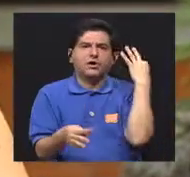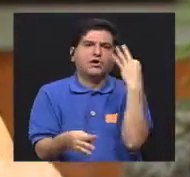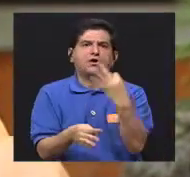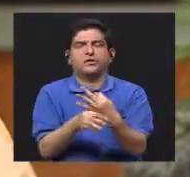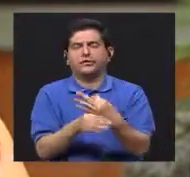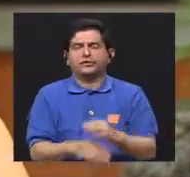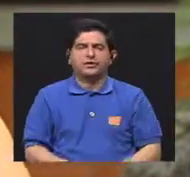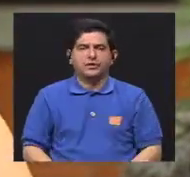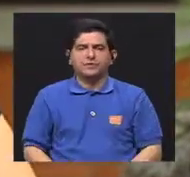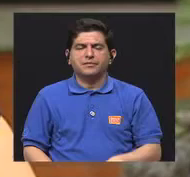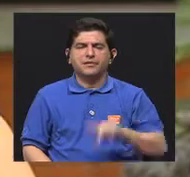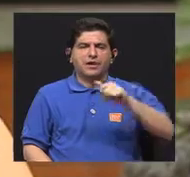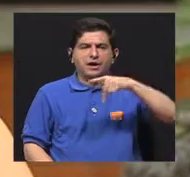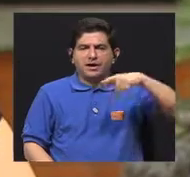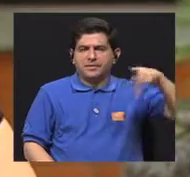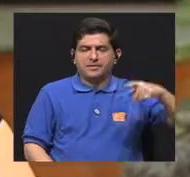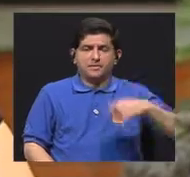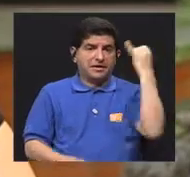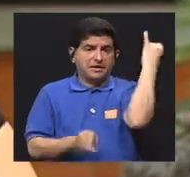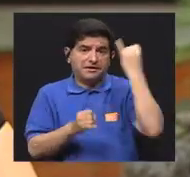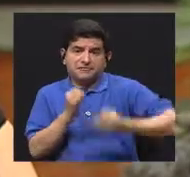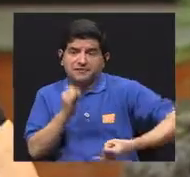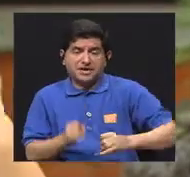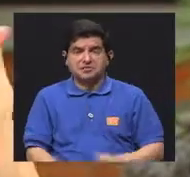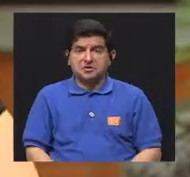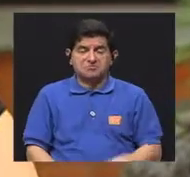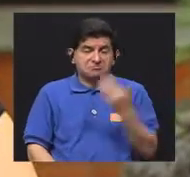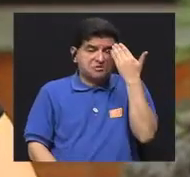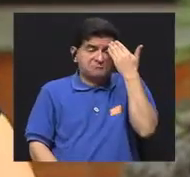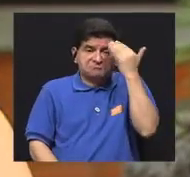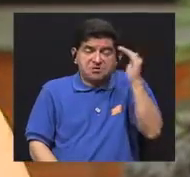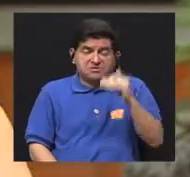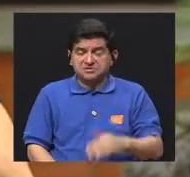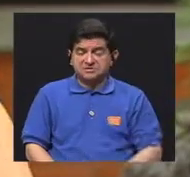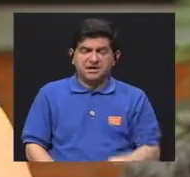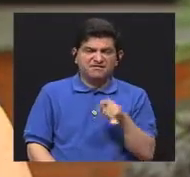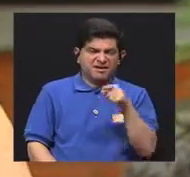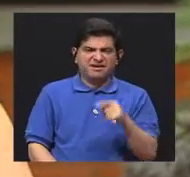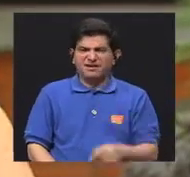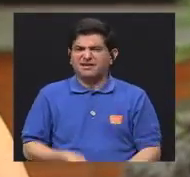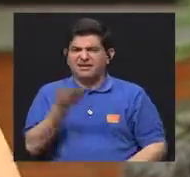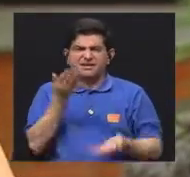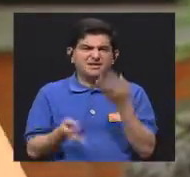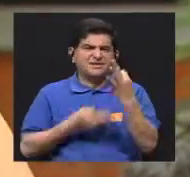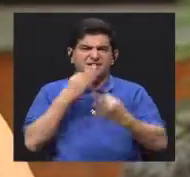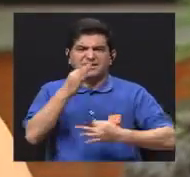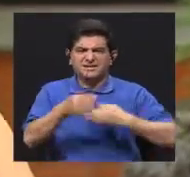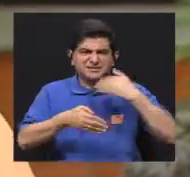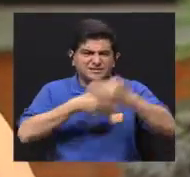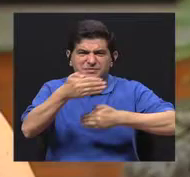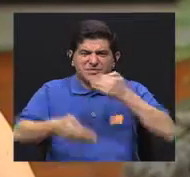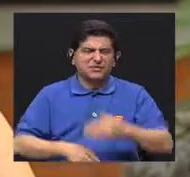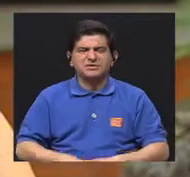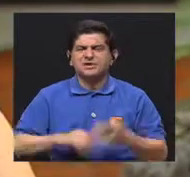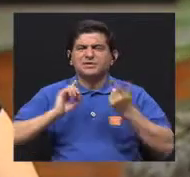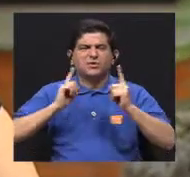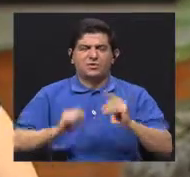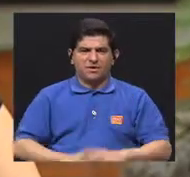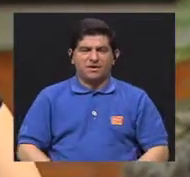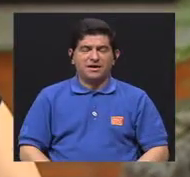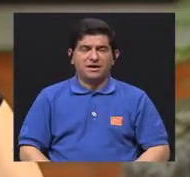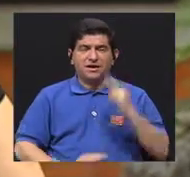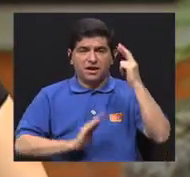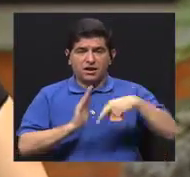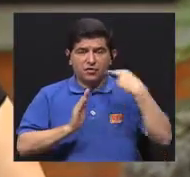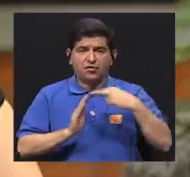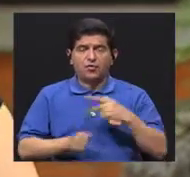de aplicaciones y al final ni se entienden, no sabemos qué estamos tratando de alcanzar por medio de estas y